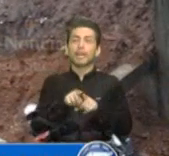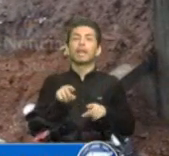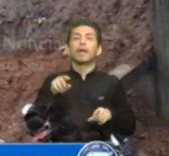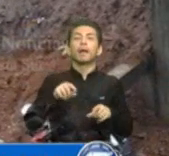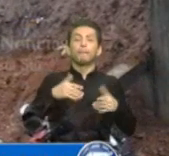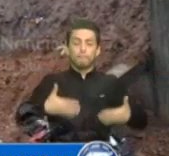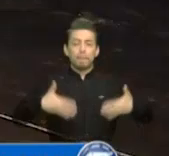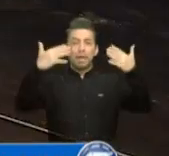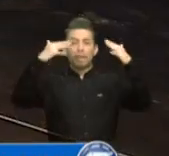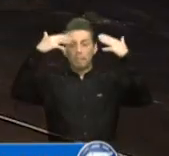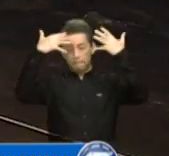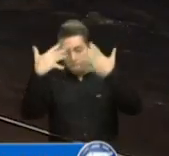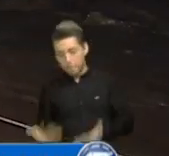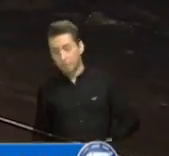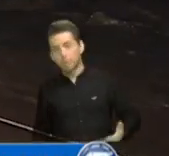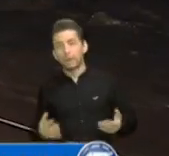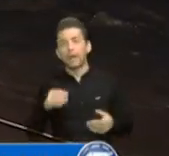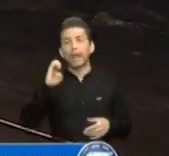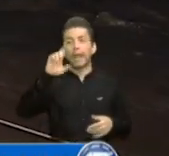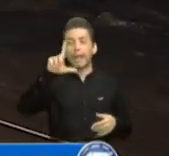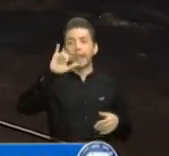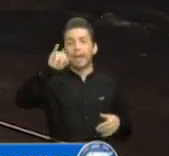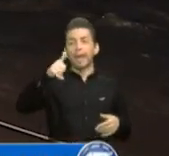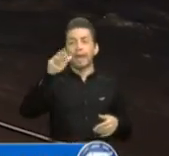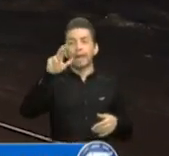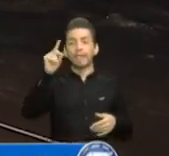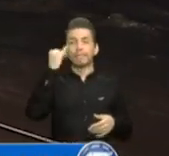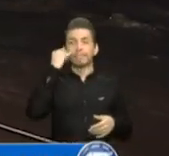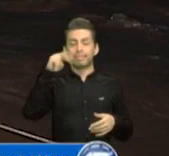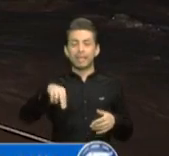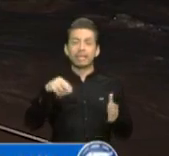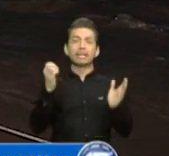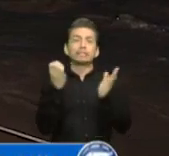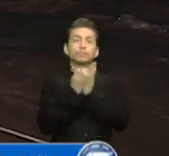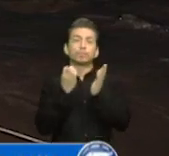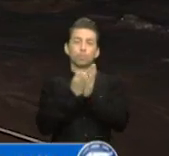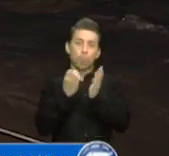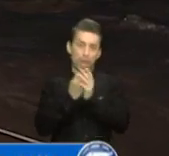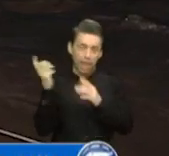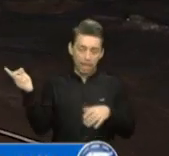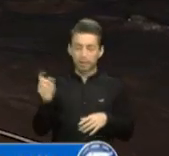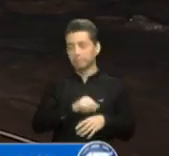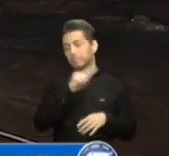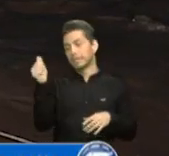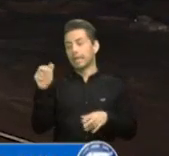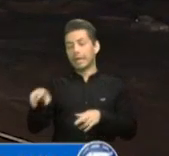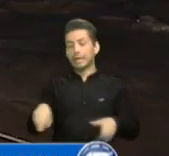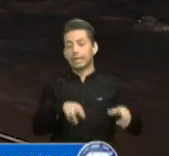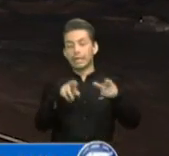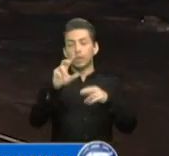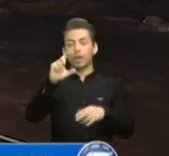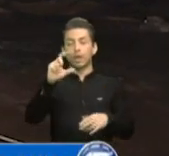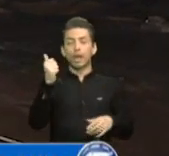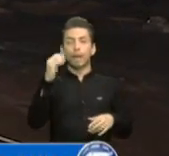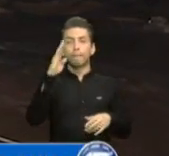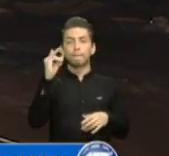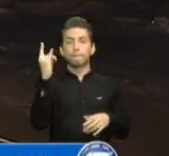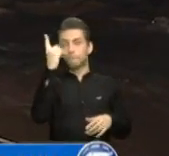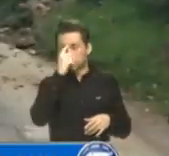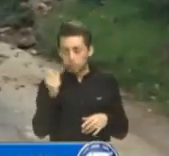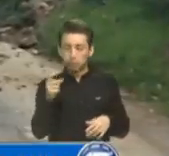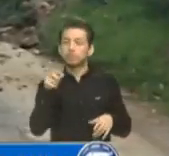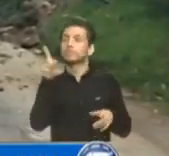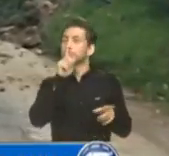Coatepeque, Quetzaltenango, mientras que se rescataron a ocho personas que quedaron atrapadas en el río Cabús, en la aldea del Tecomate de Catarina San Marcos.